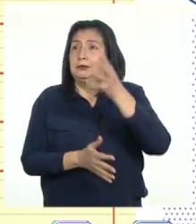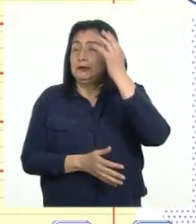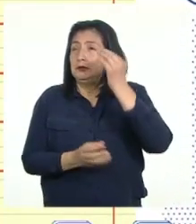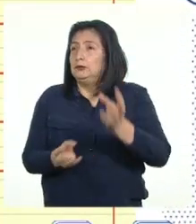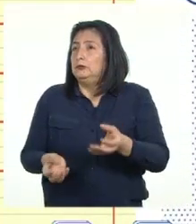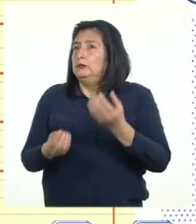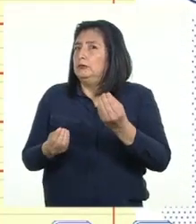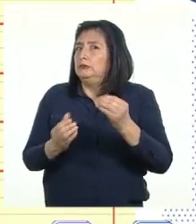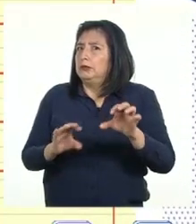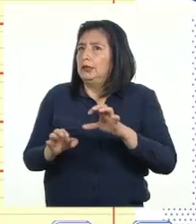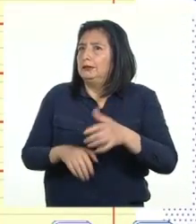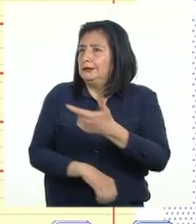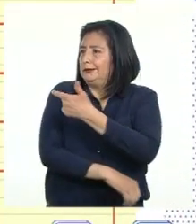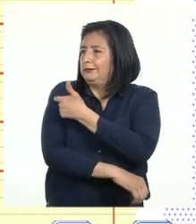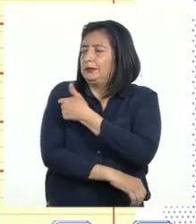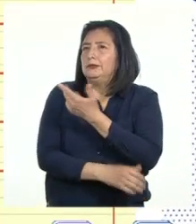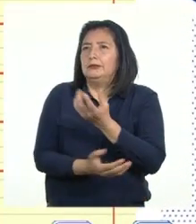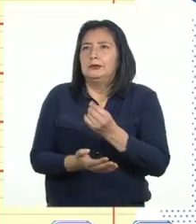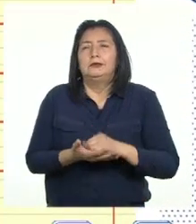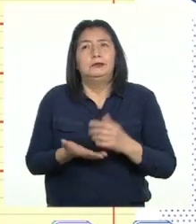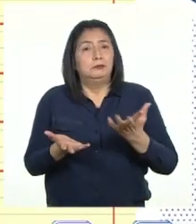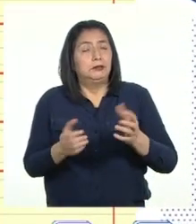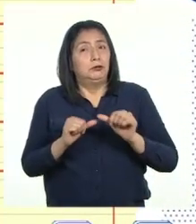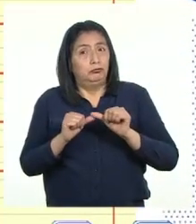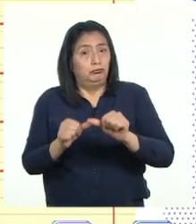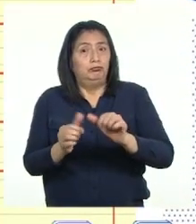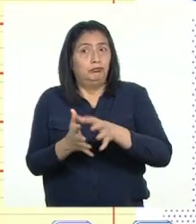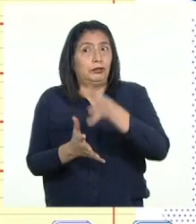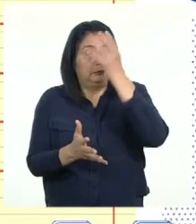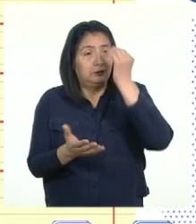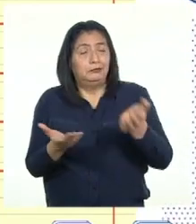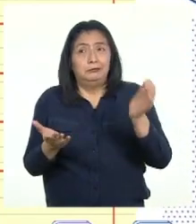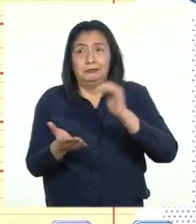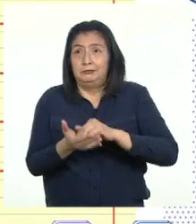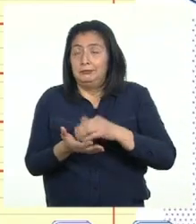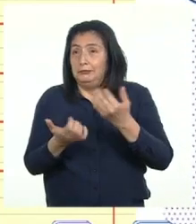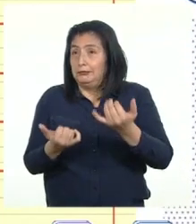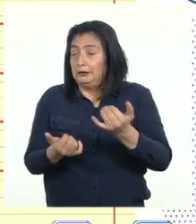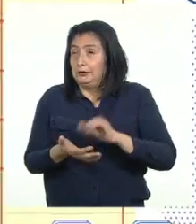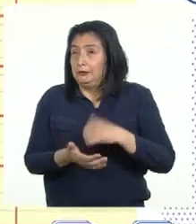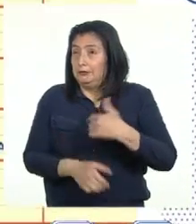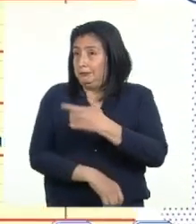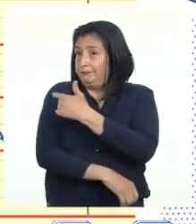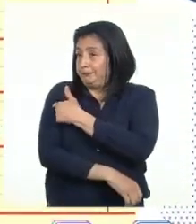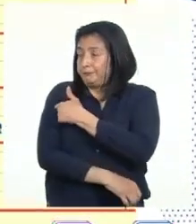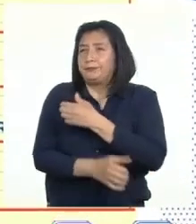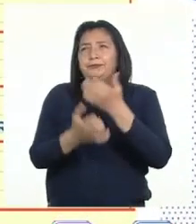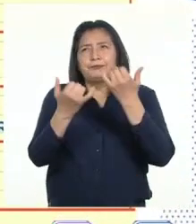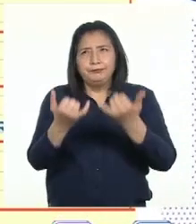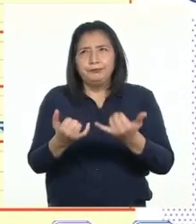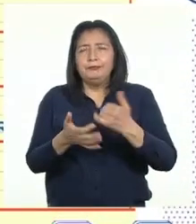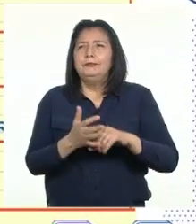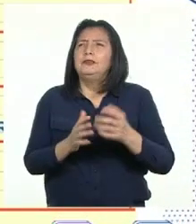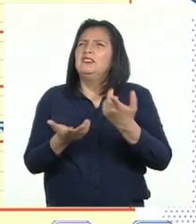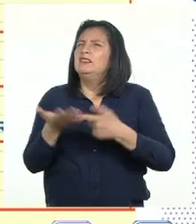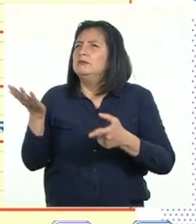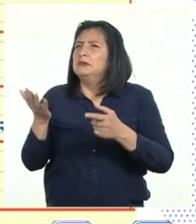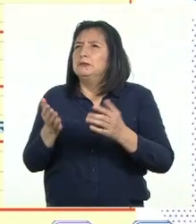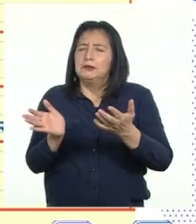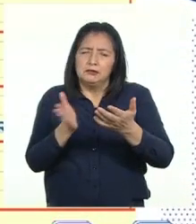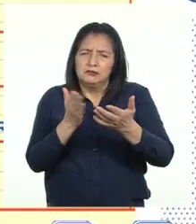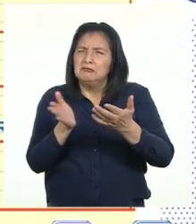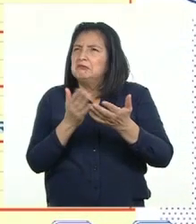cómo se desarrollan las vacunas Así que para continuar aprendiendo más sobre el fascinante mundo de las vacunas Hoy, revisaremos información